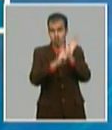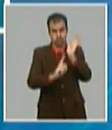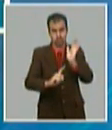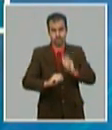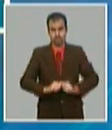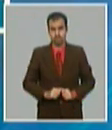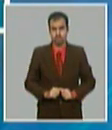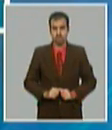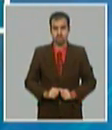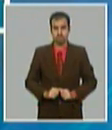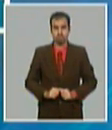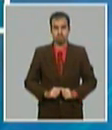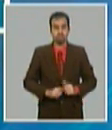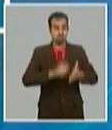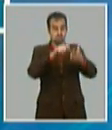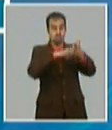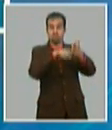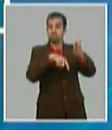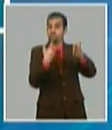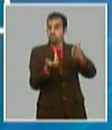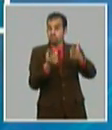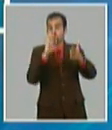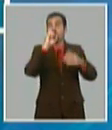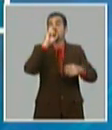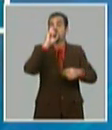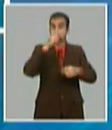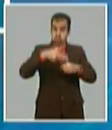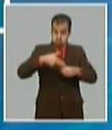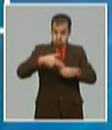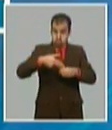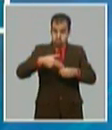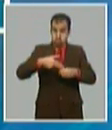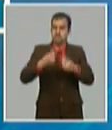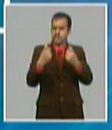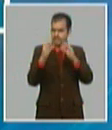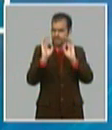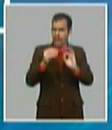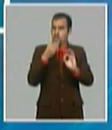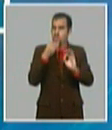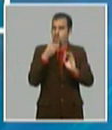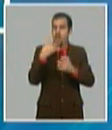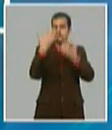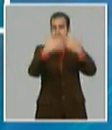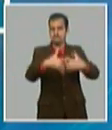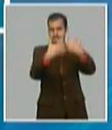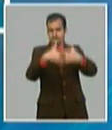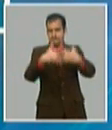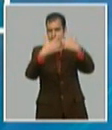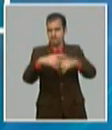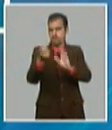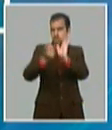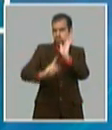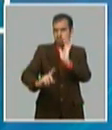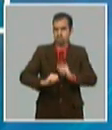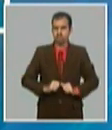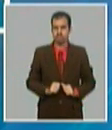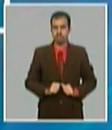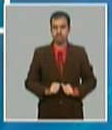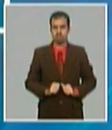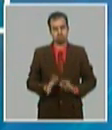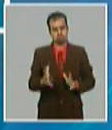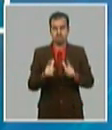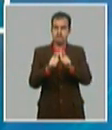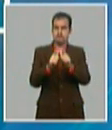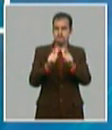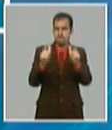y el plan concibe el combustible necesario para generar esa energía y un crecimiento un crecimiento con